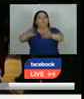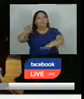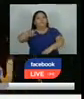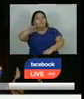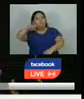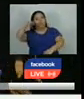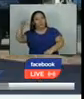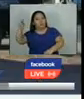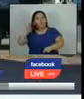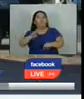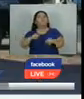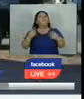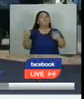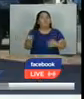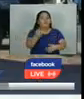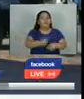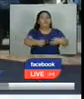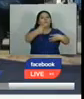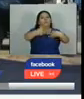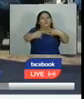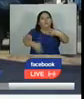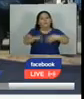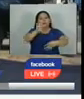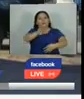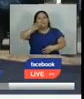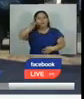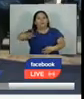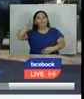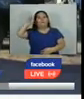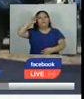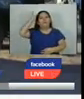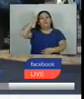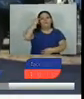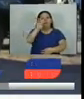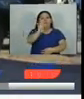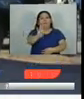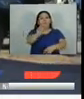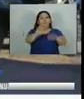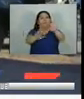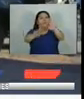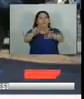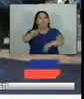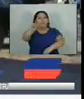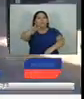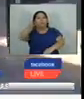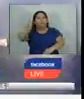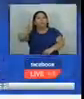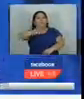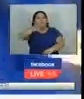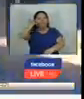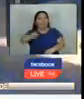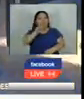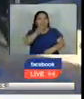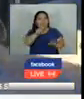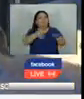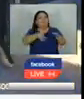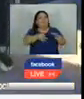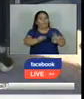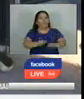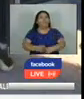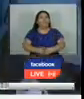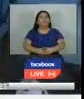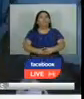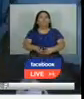fueron bajo el título 42 esto representa un 48.22% usando ese mecanismo